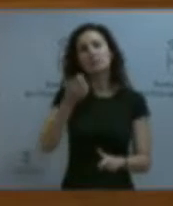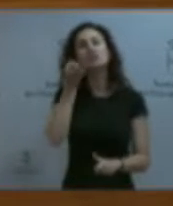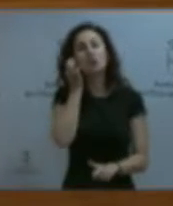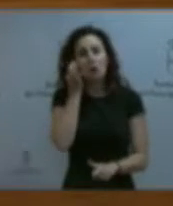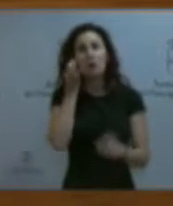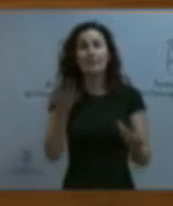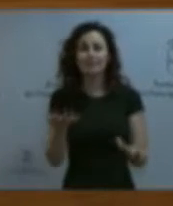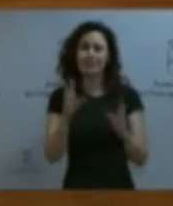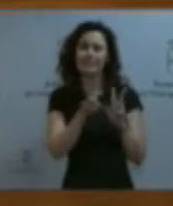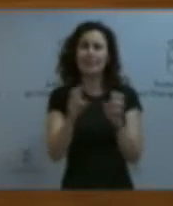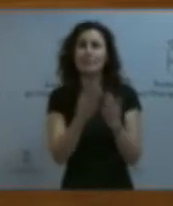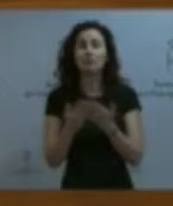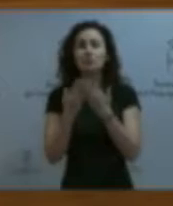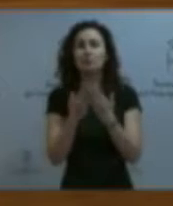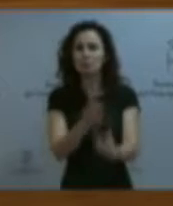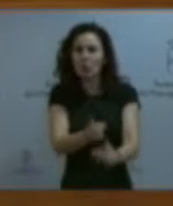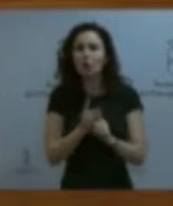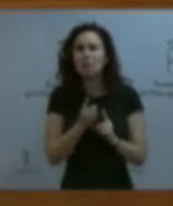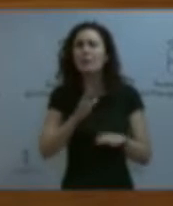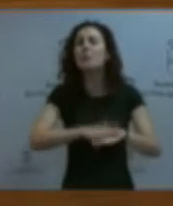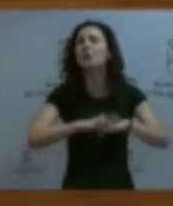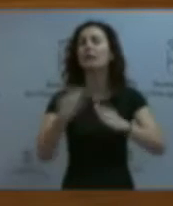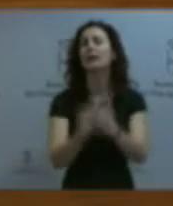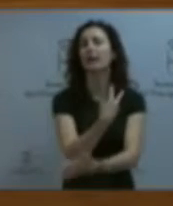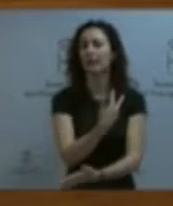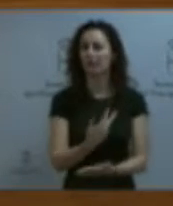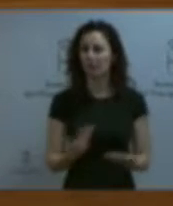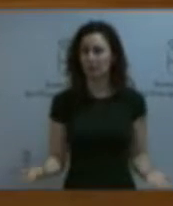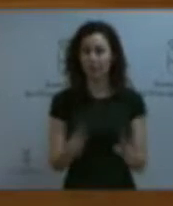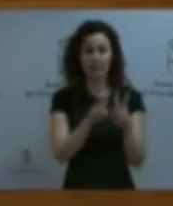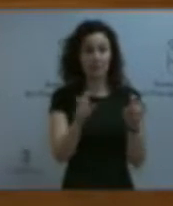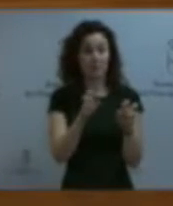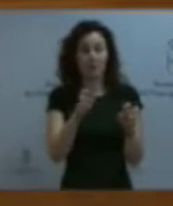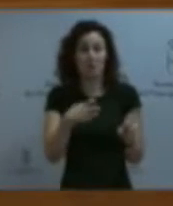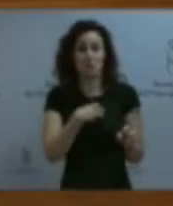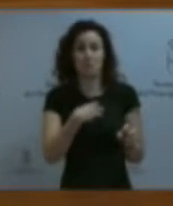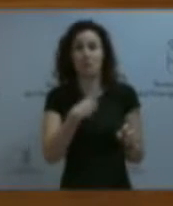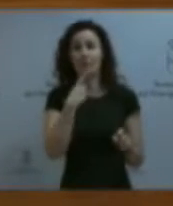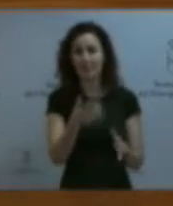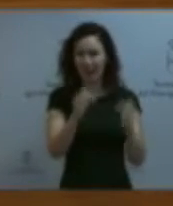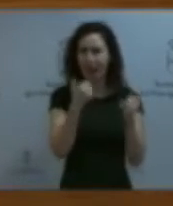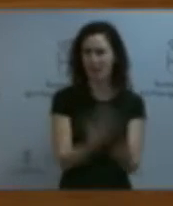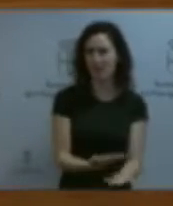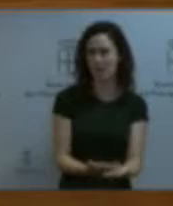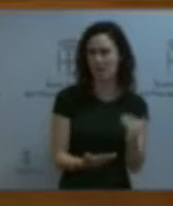cuestiones sean objeto de estudio, que expliquen por qué. En estos temas no pueden decir que tales datos ya existen y